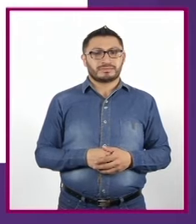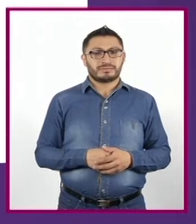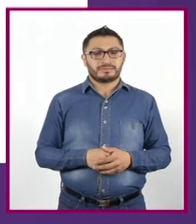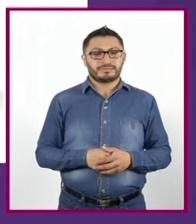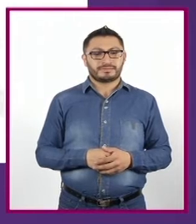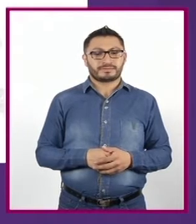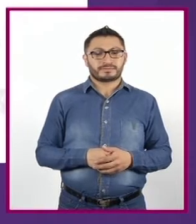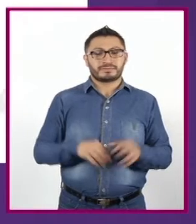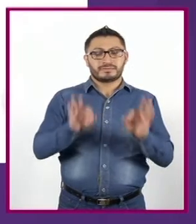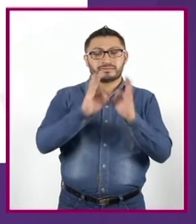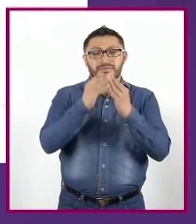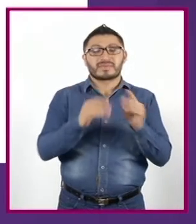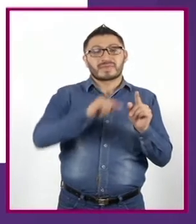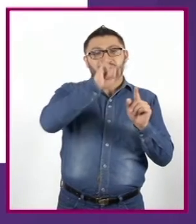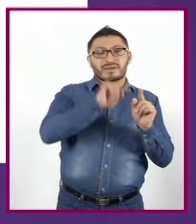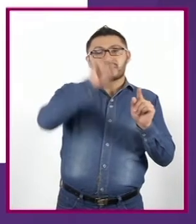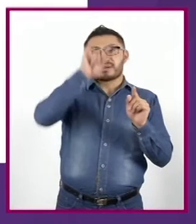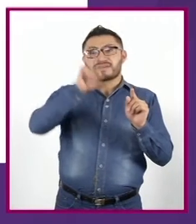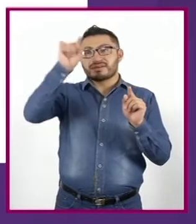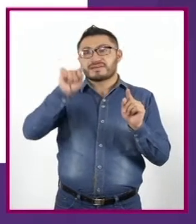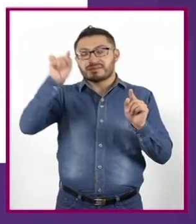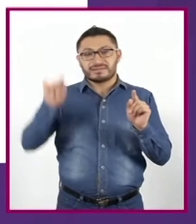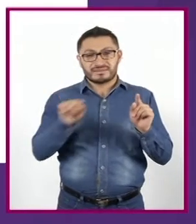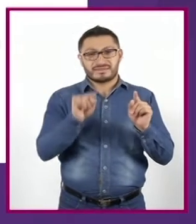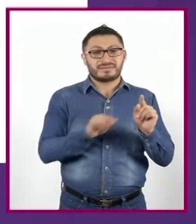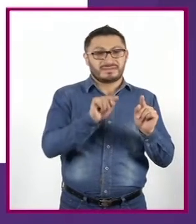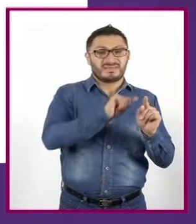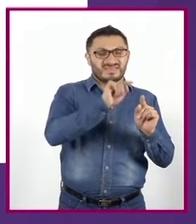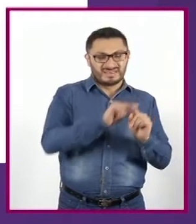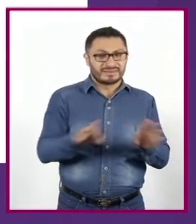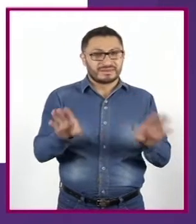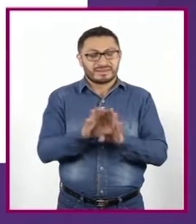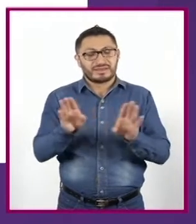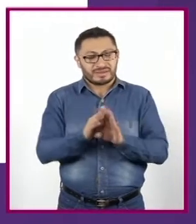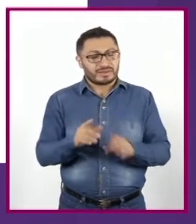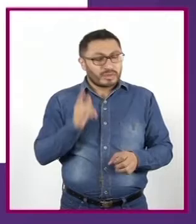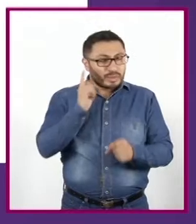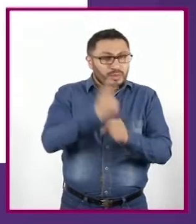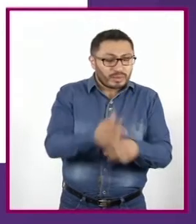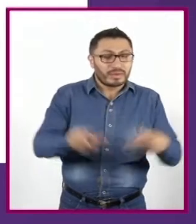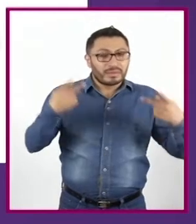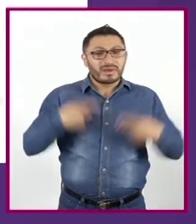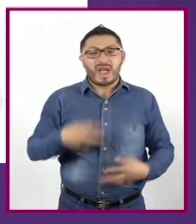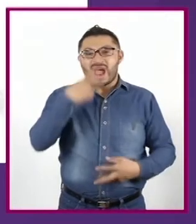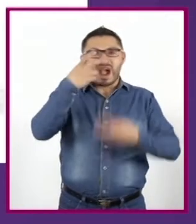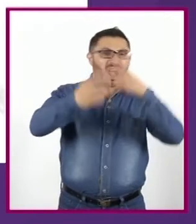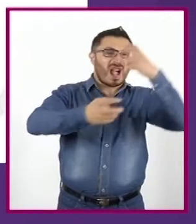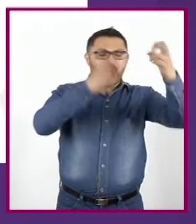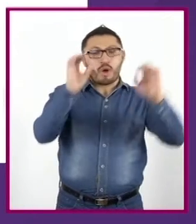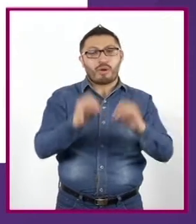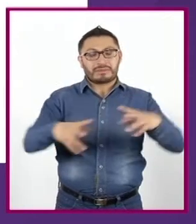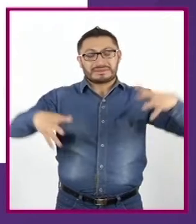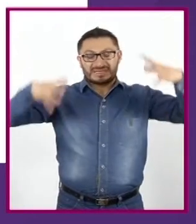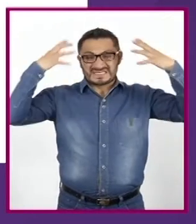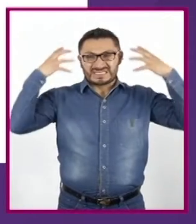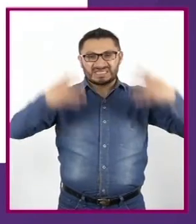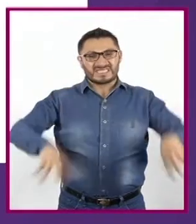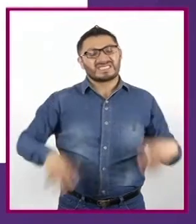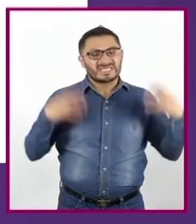Contorno con bordes de dientes de serrucho Aparece cuando el personaje grita o está irritado